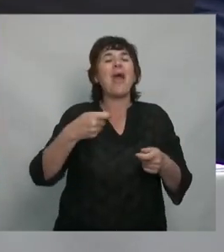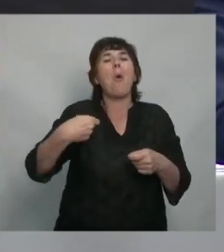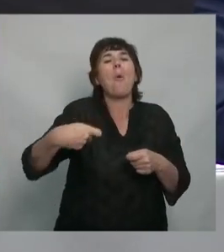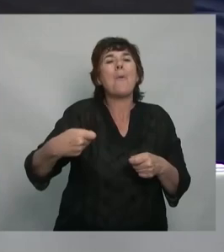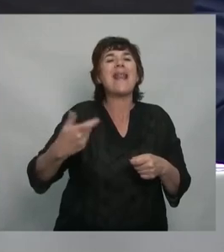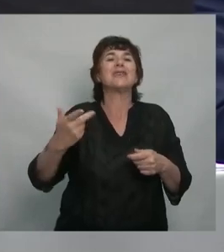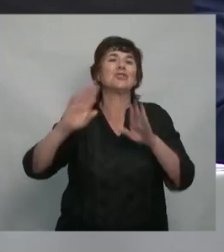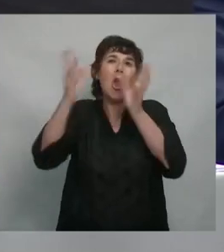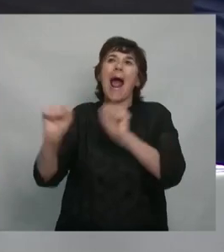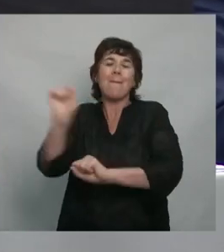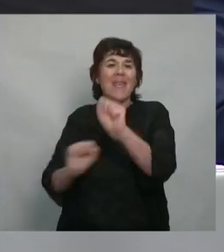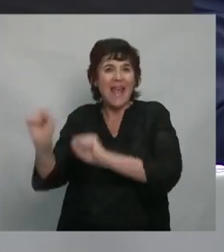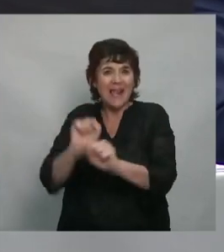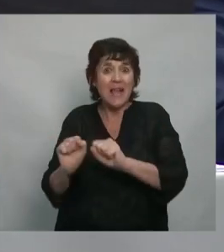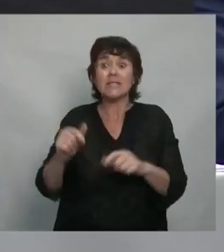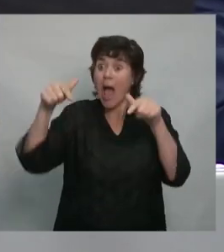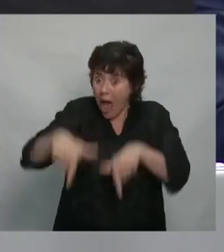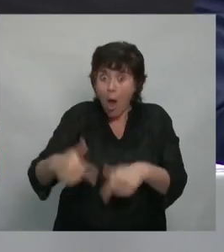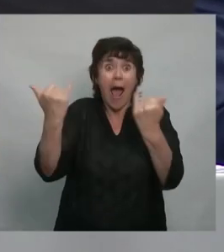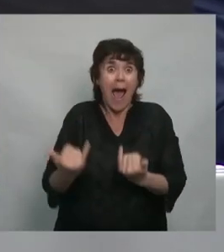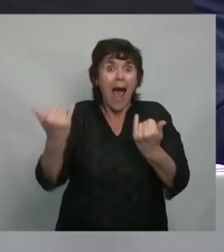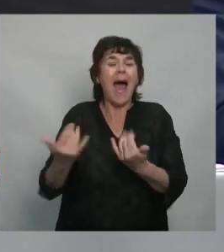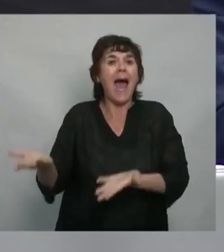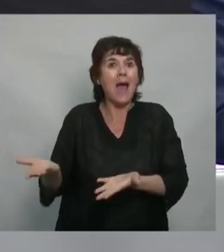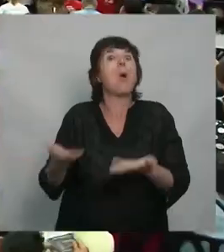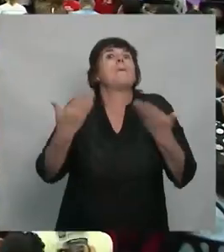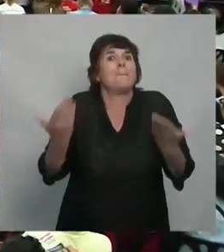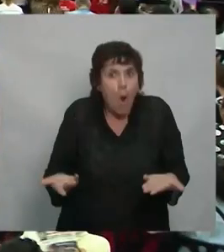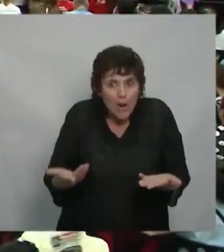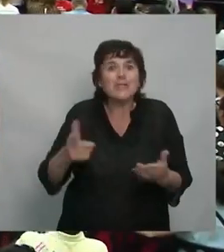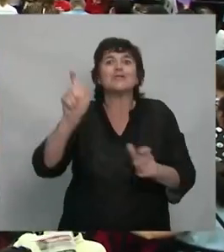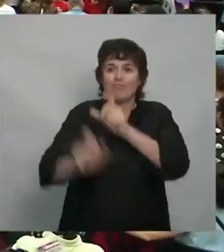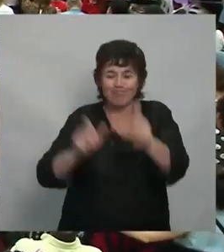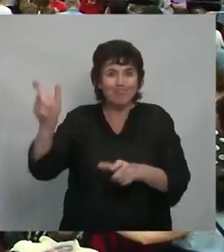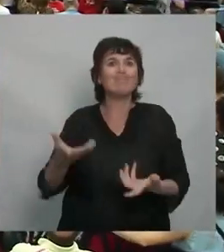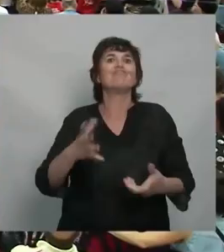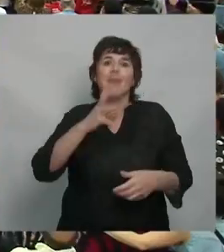Hoy todo eso está. Por eso todavía hay un entramado social.